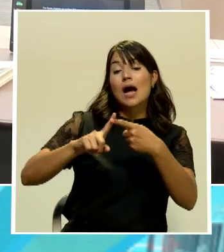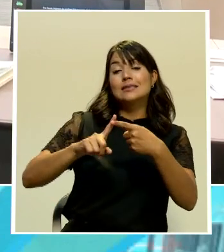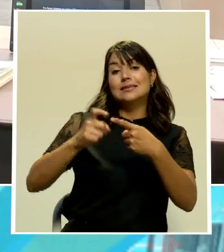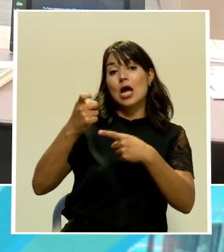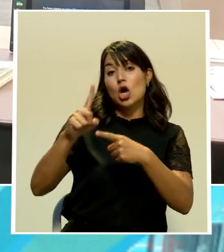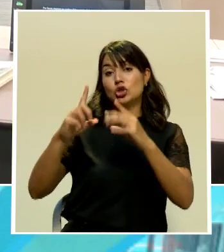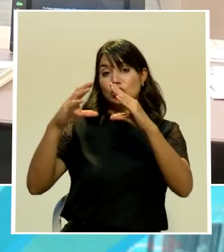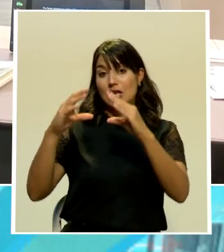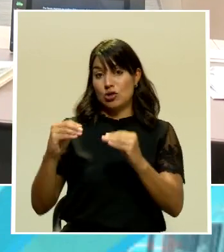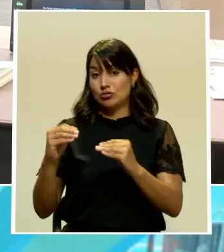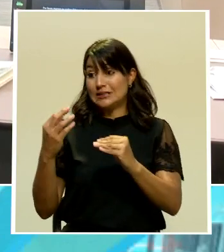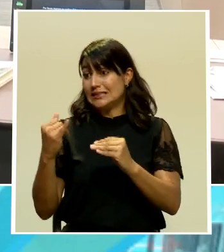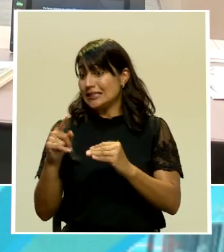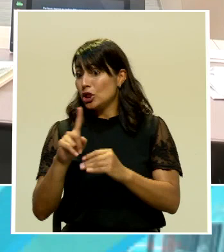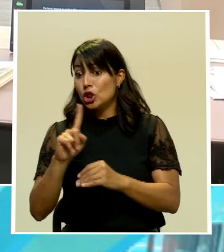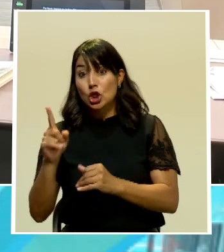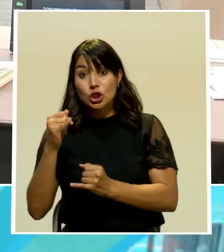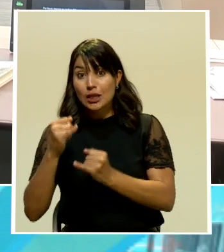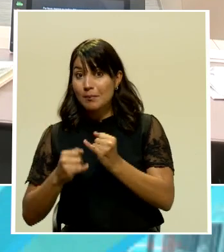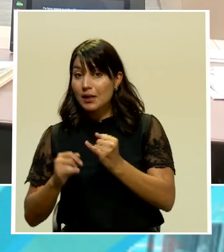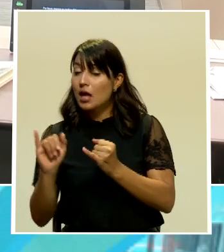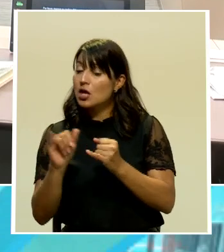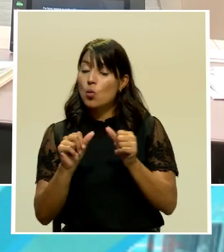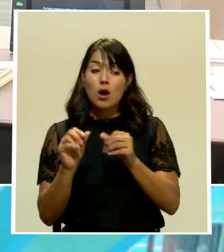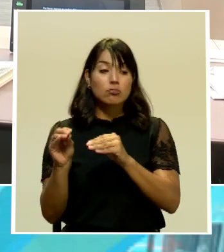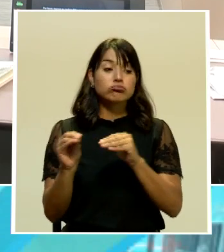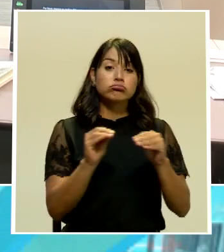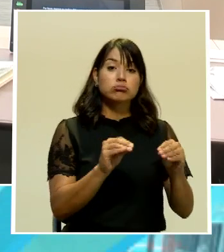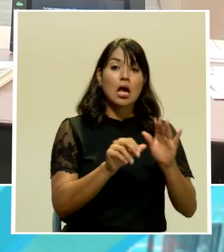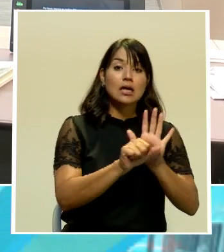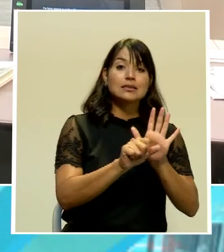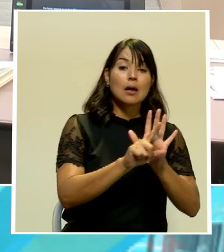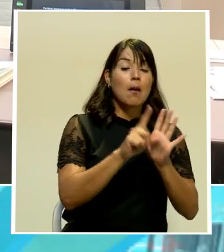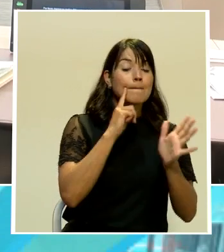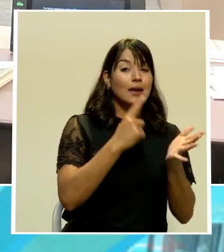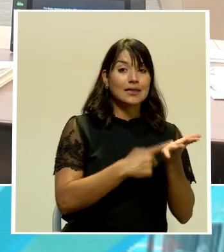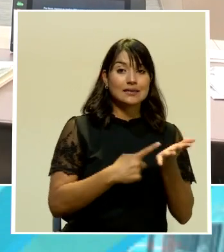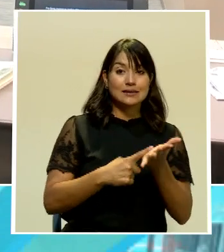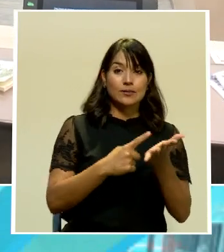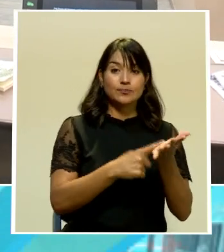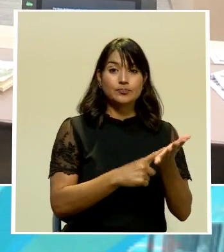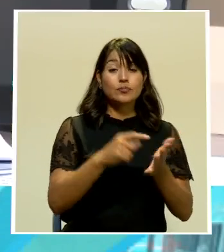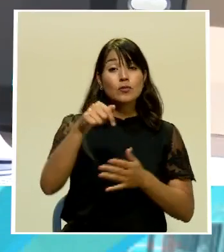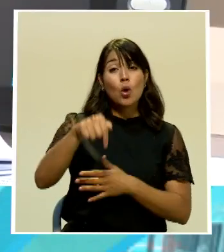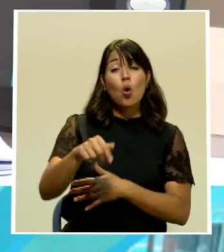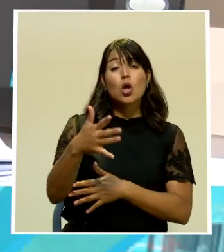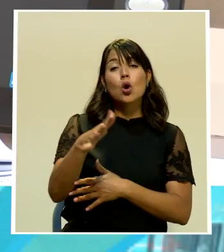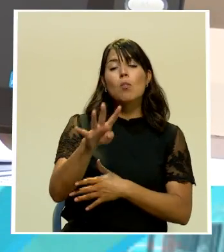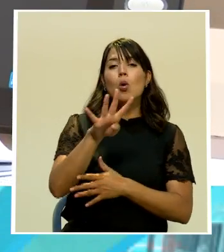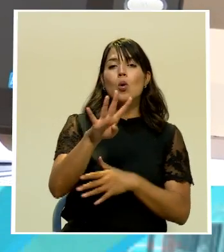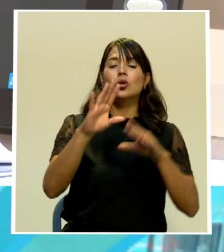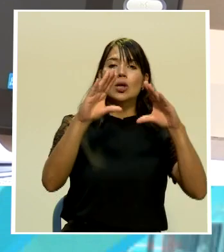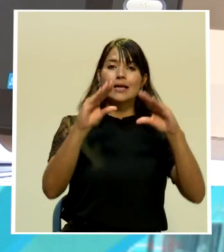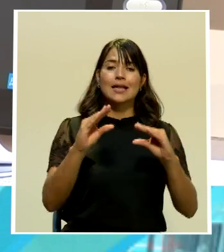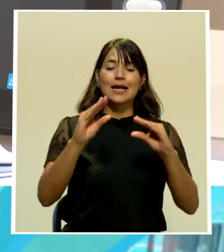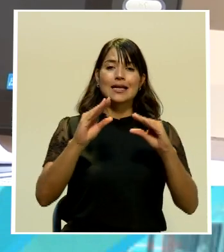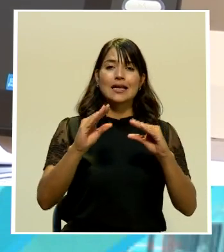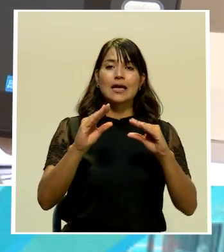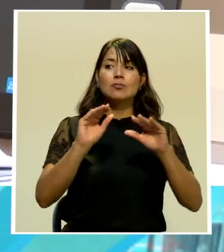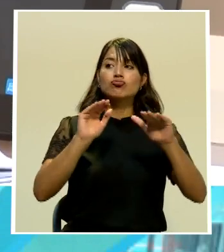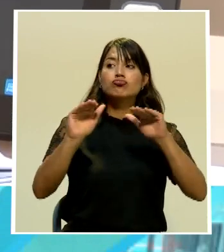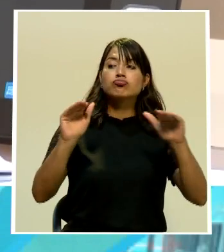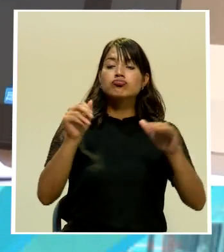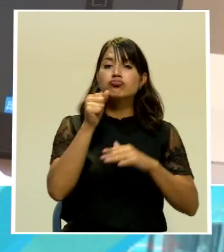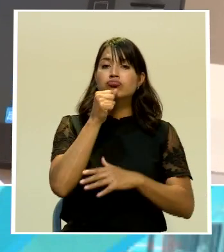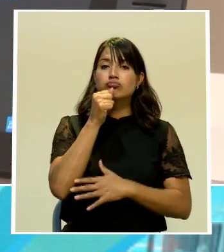al Plenario Legislativo para que se dé su discusión. En horas de la tarde, a eso de las 4 de la tarde, convocaron una conferencia de prensa y